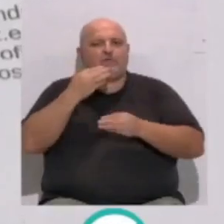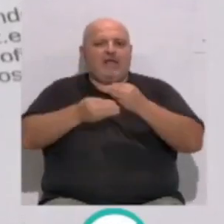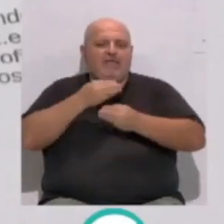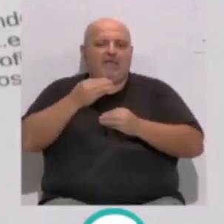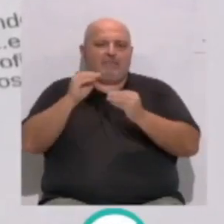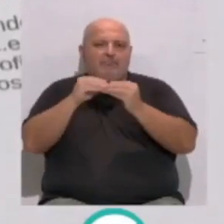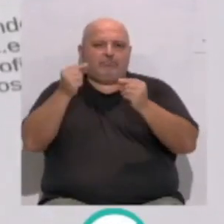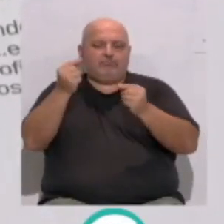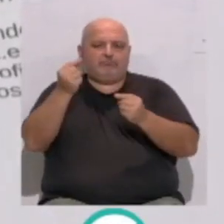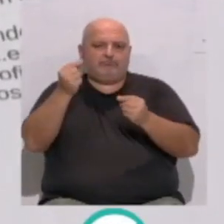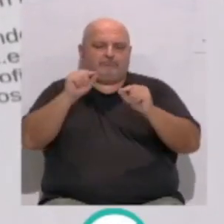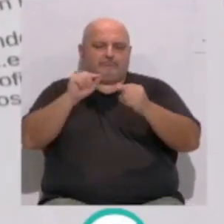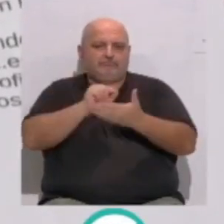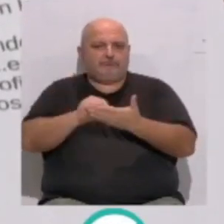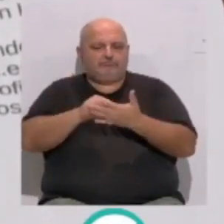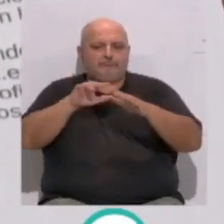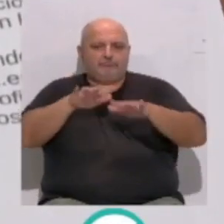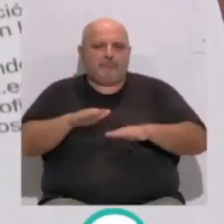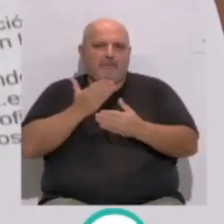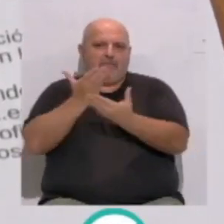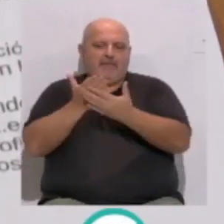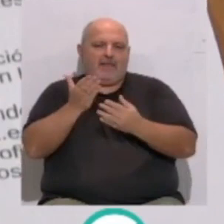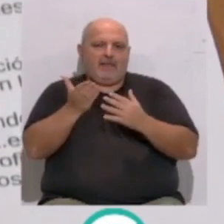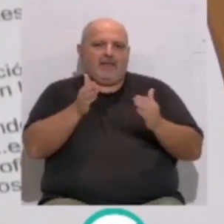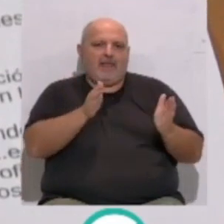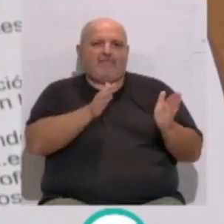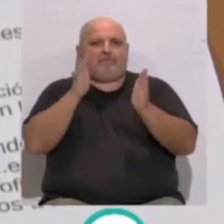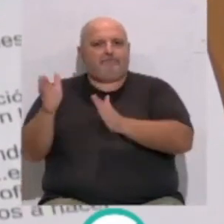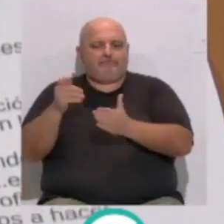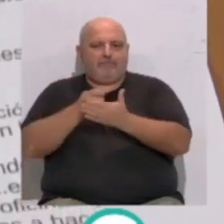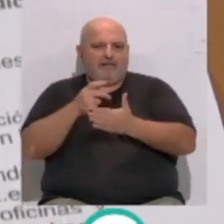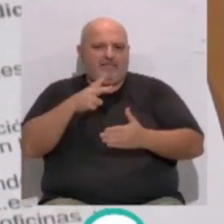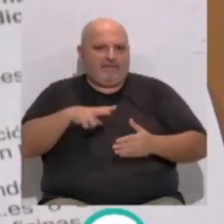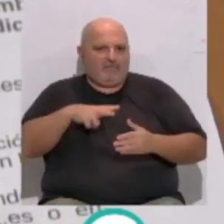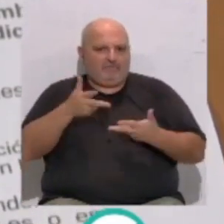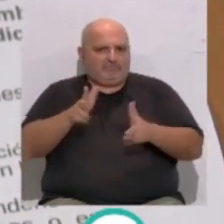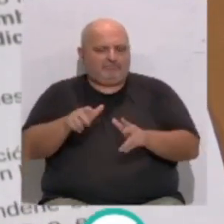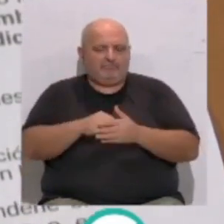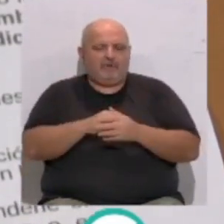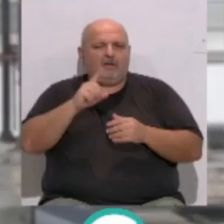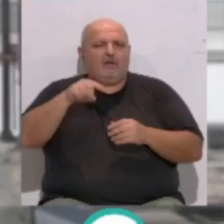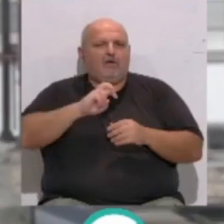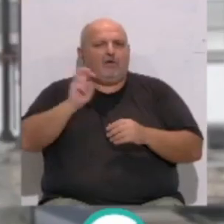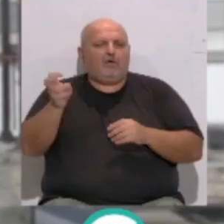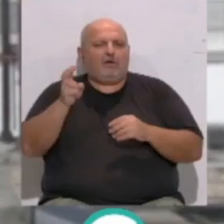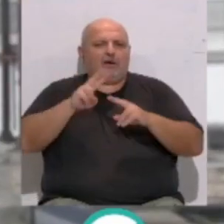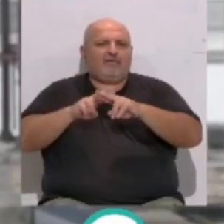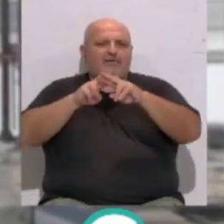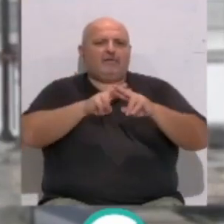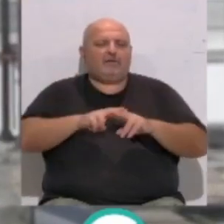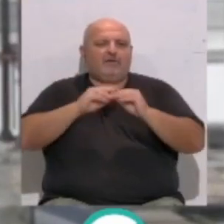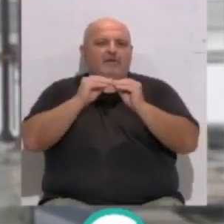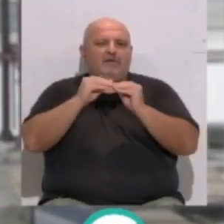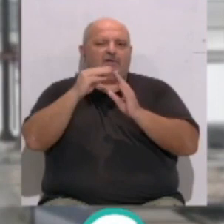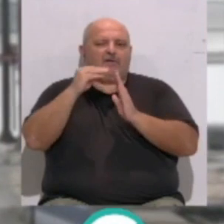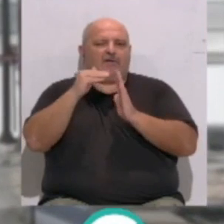cumplimentar este trámite para solicitar el aplazamiento. Por otra parte, el presidente de Eléctrica también ha informado sobre la revisión del protocolo del